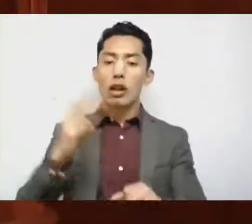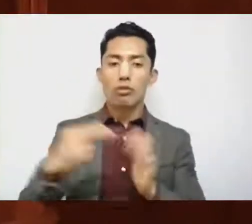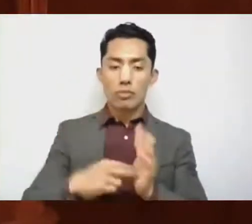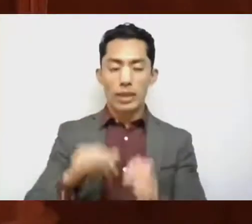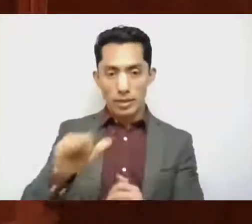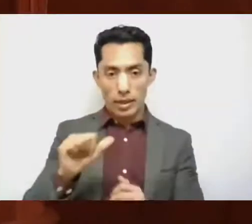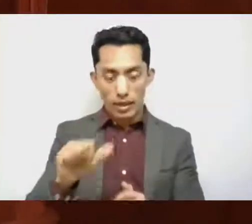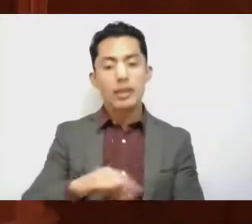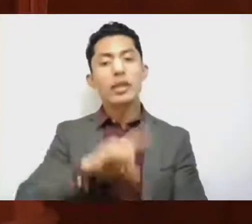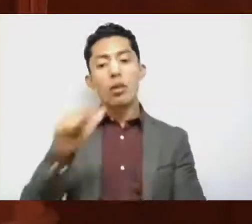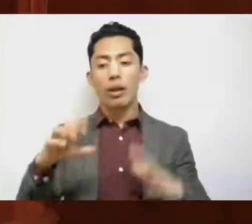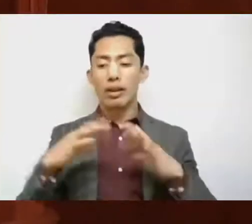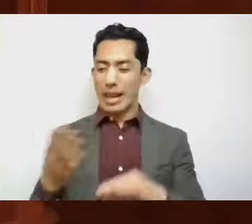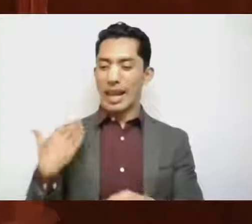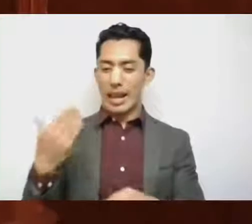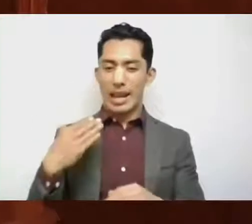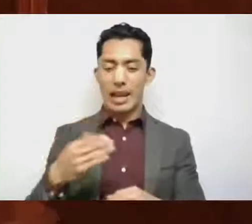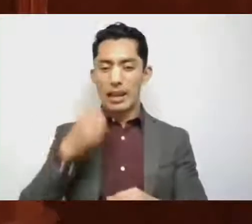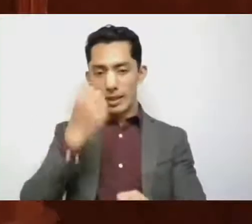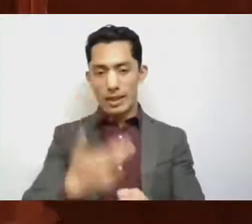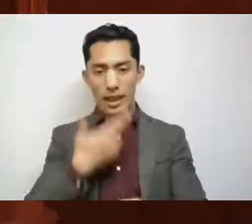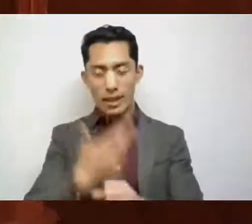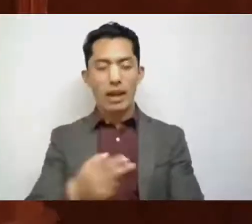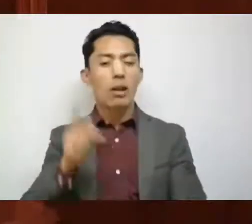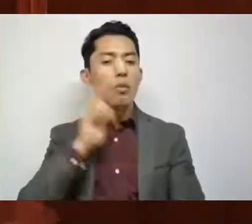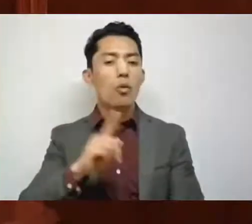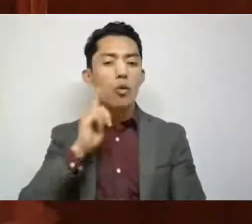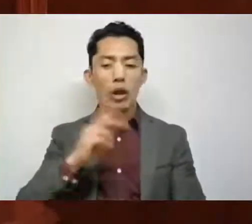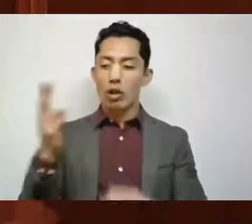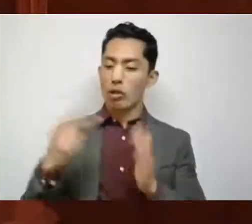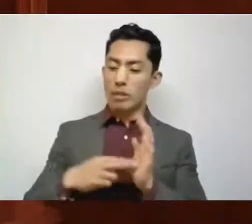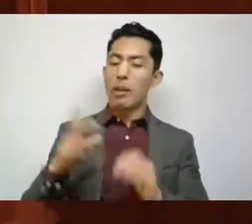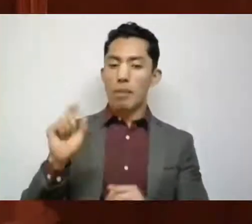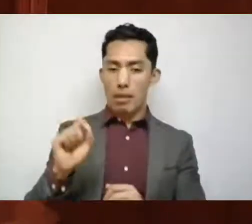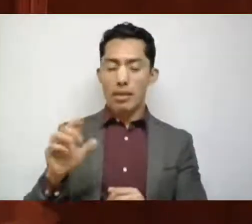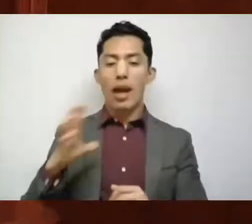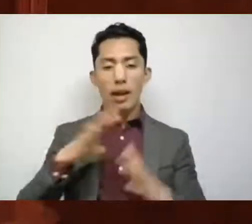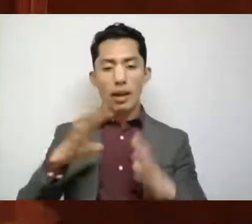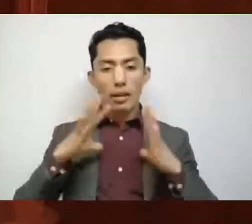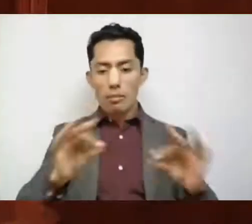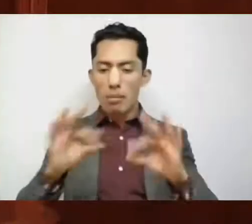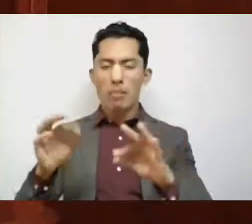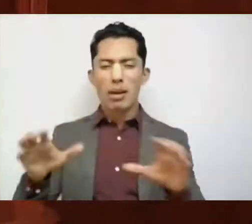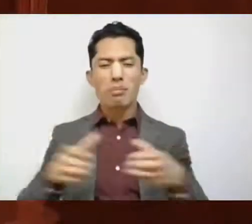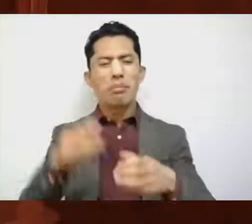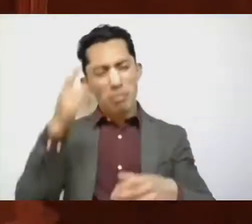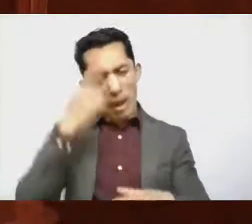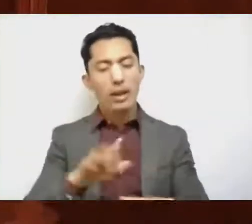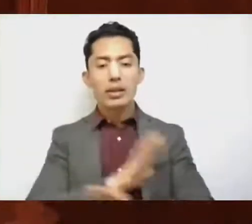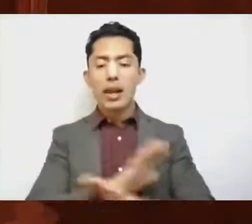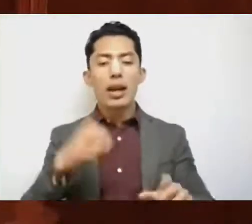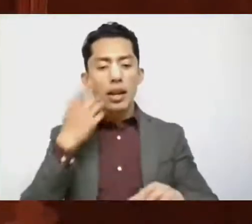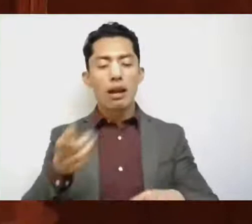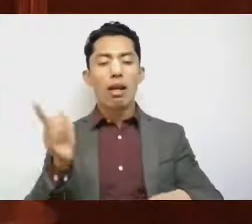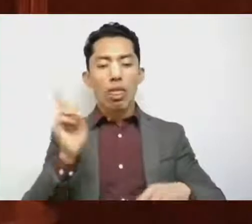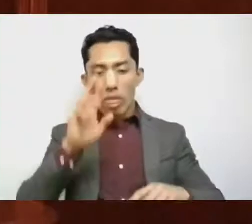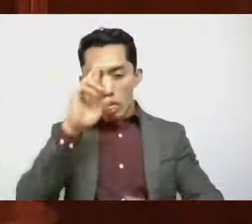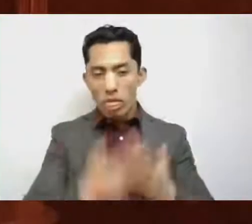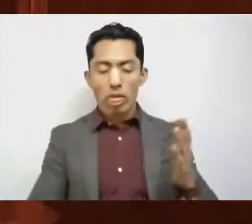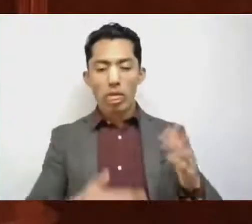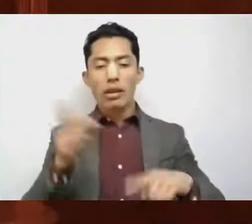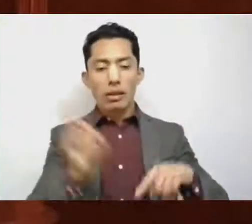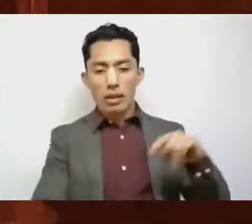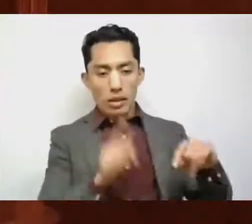y la reciente creación de la Secretaría de las Mujeres en el 2020 con el objetivo de erradicar la violencia y generar la